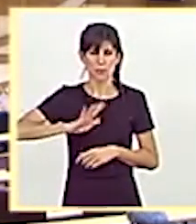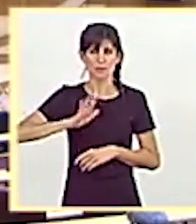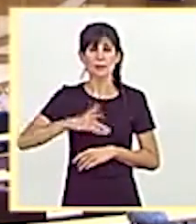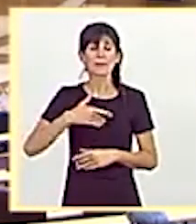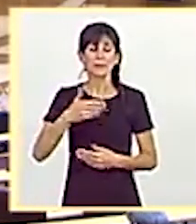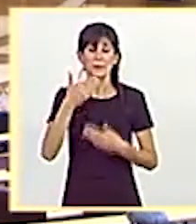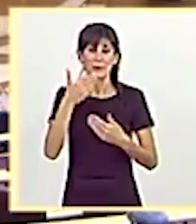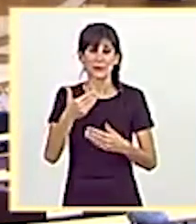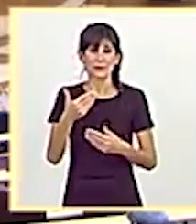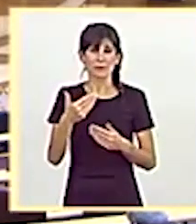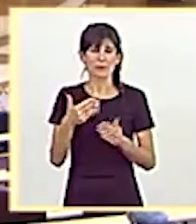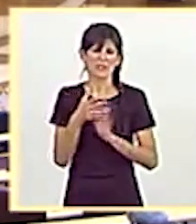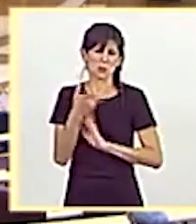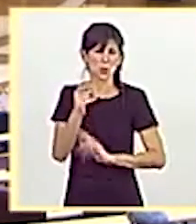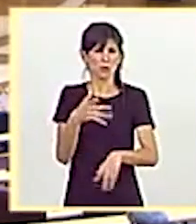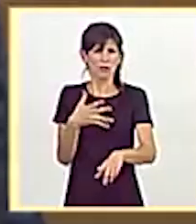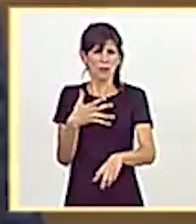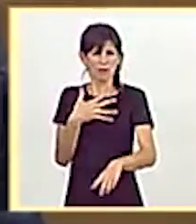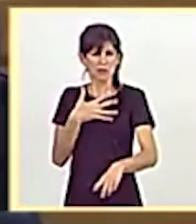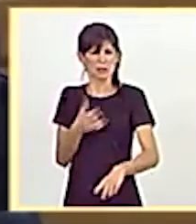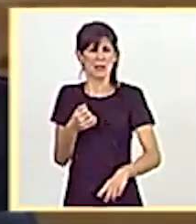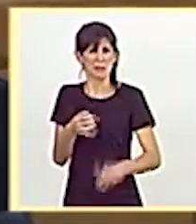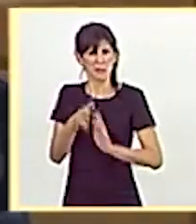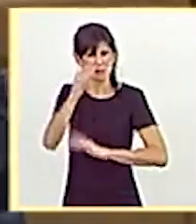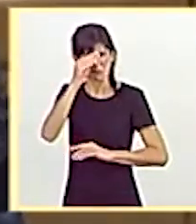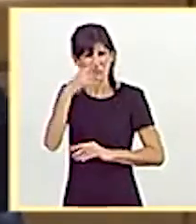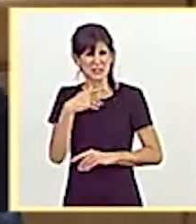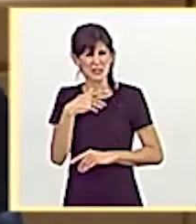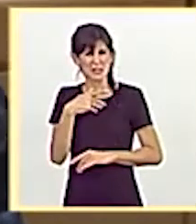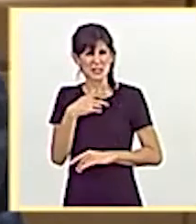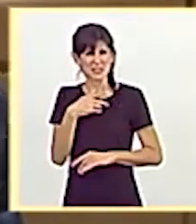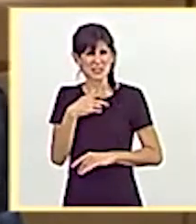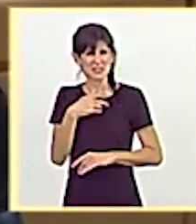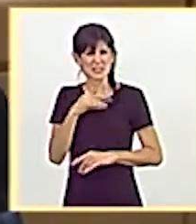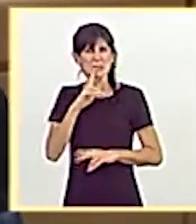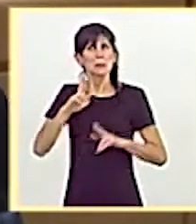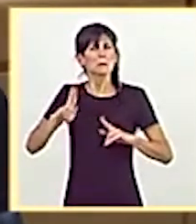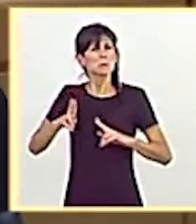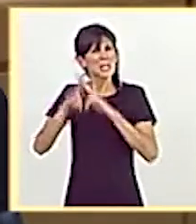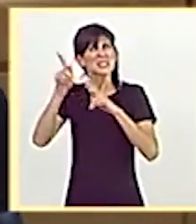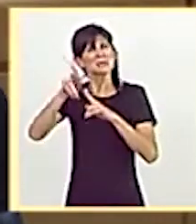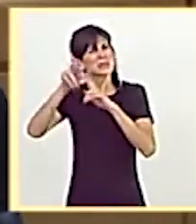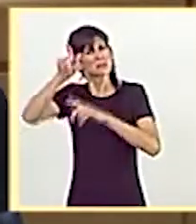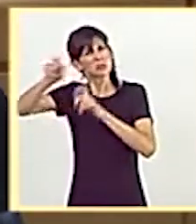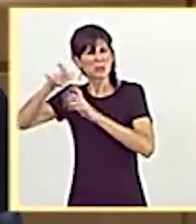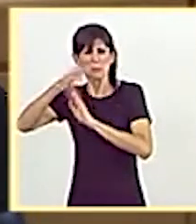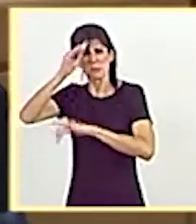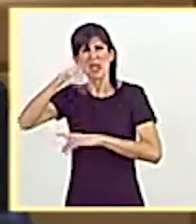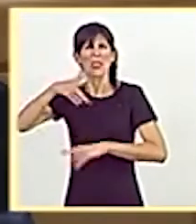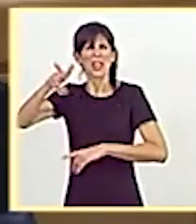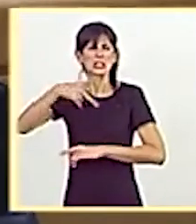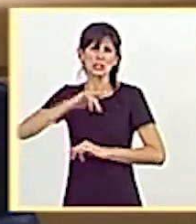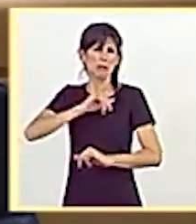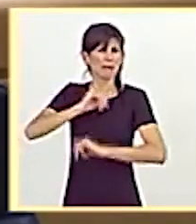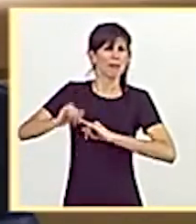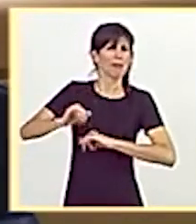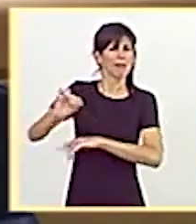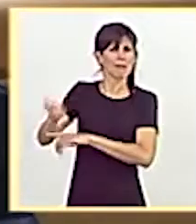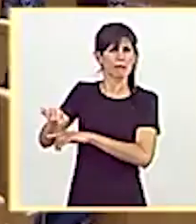Osadía a usted no le falta. Se pisotean los derechos de los parisinos porque se les imponga un toque de queda.